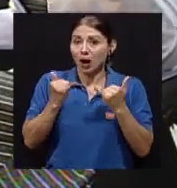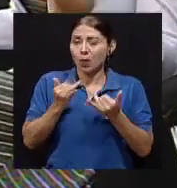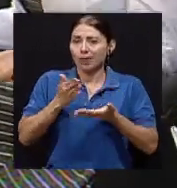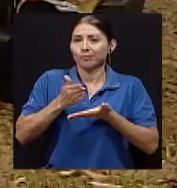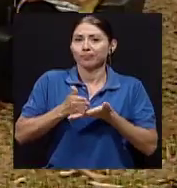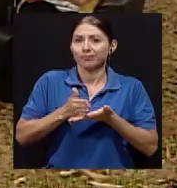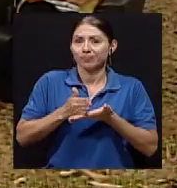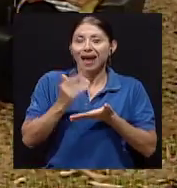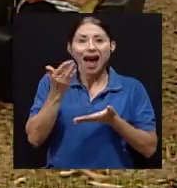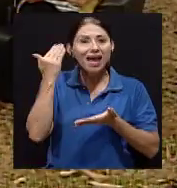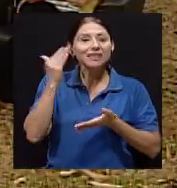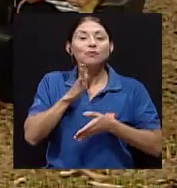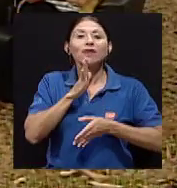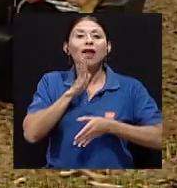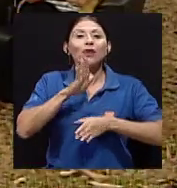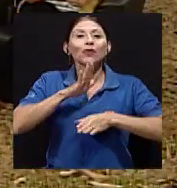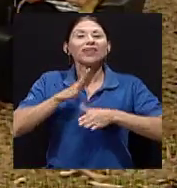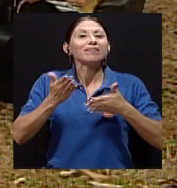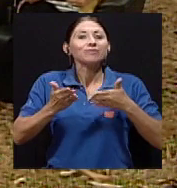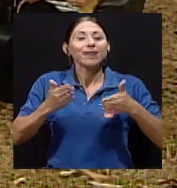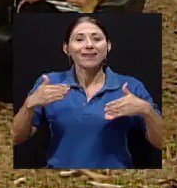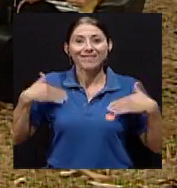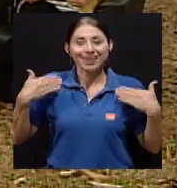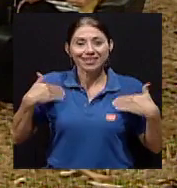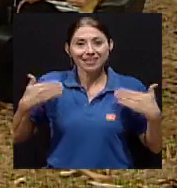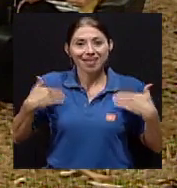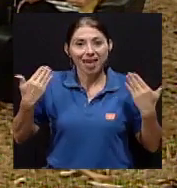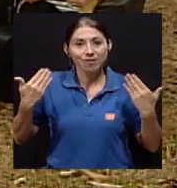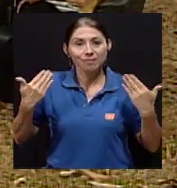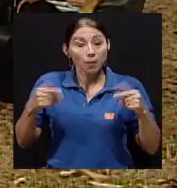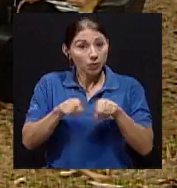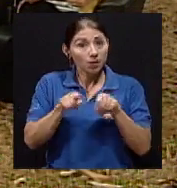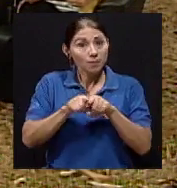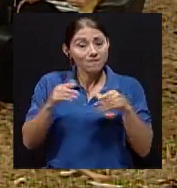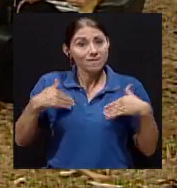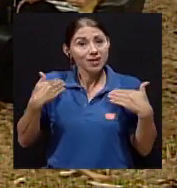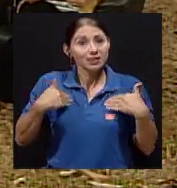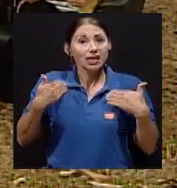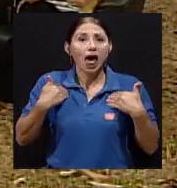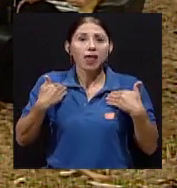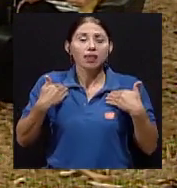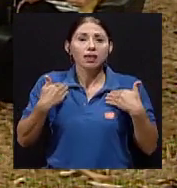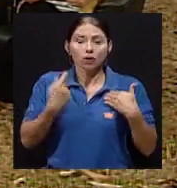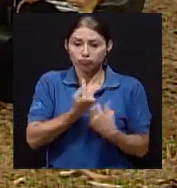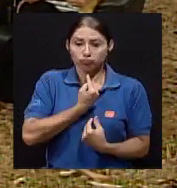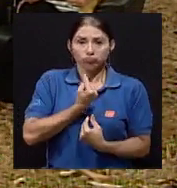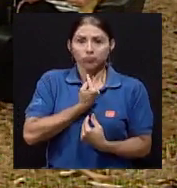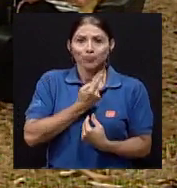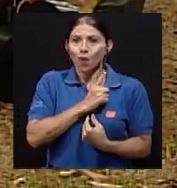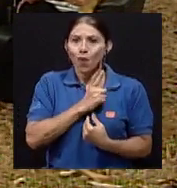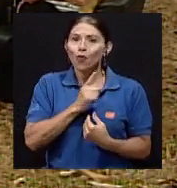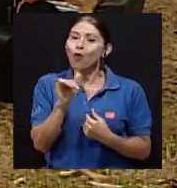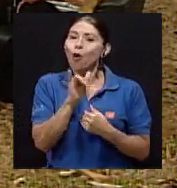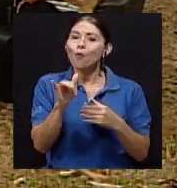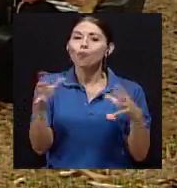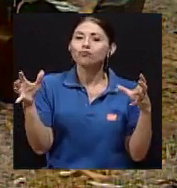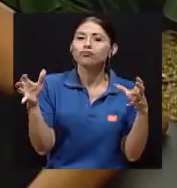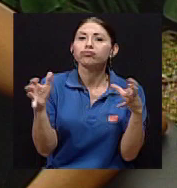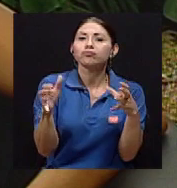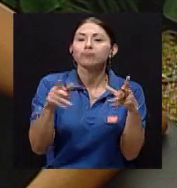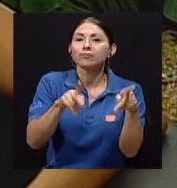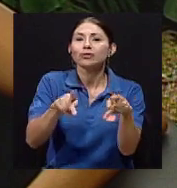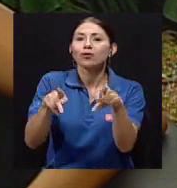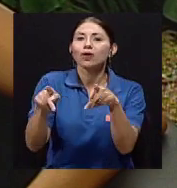hablado en los bloques anteriores sobre la felicidad y también es importante buscar la felicidad como sociedad, como un grupo, como ya comunidad